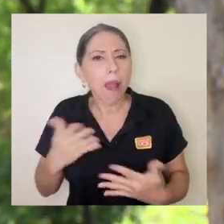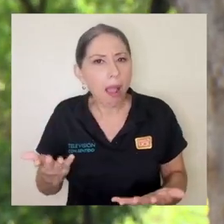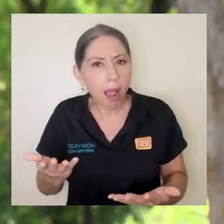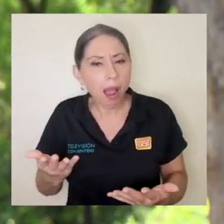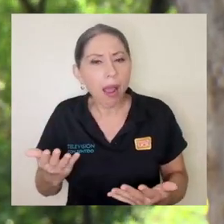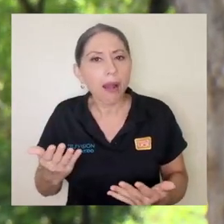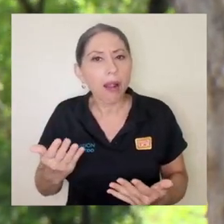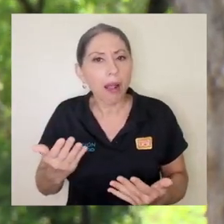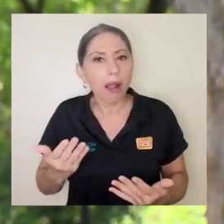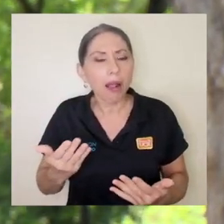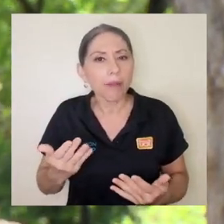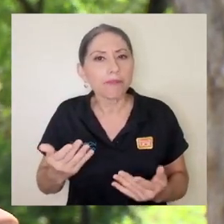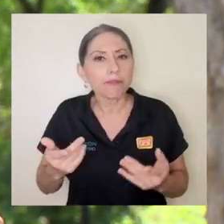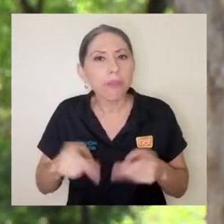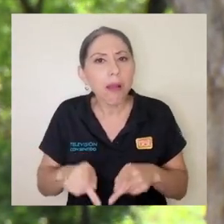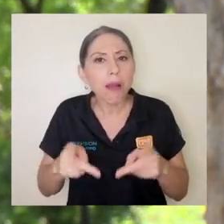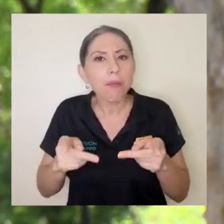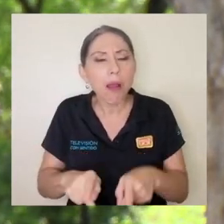para